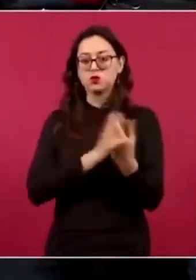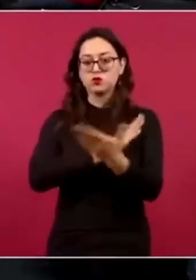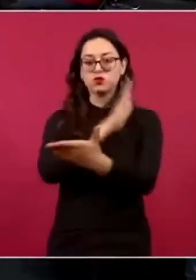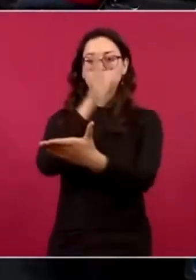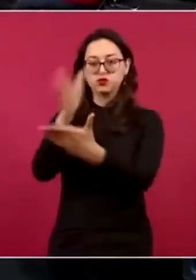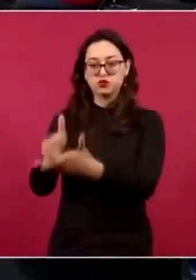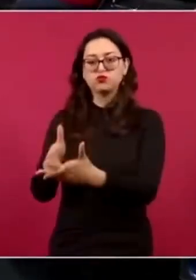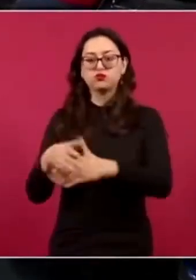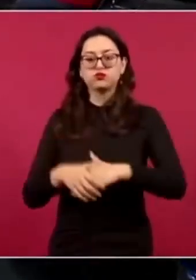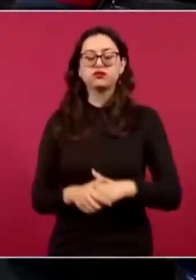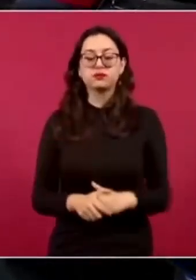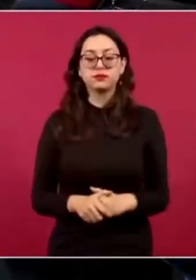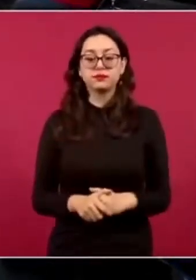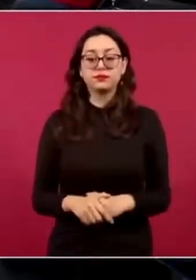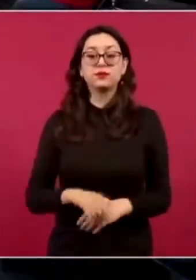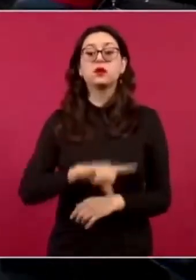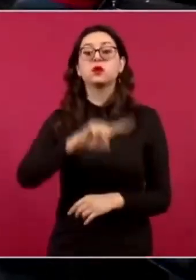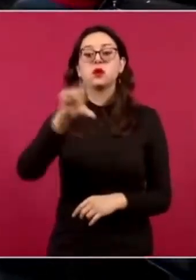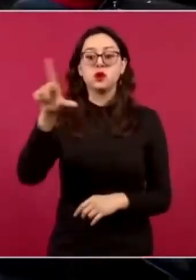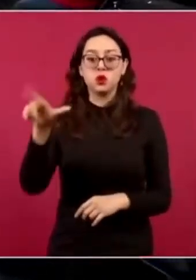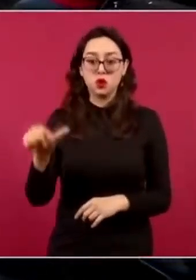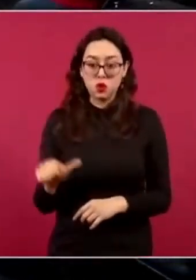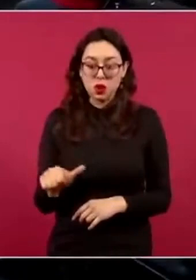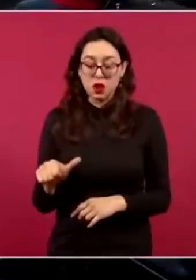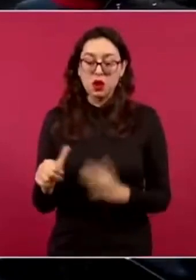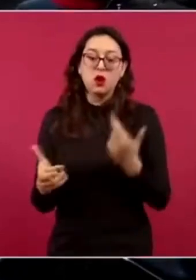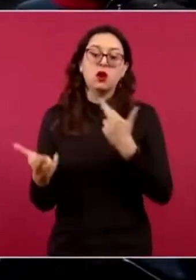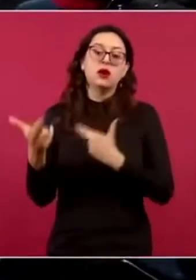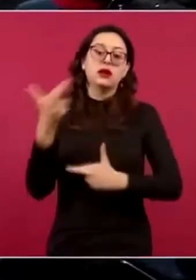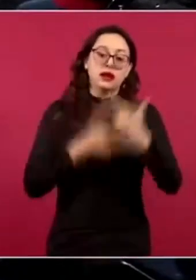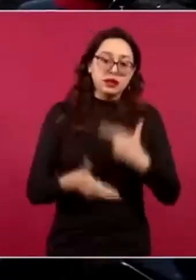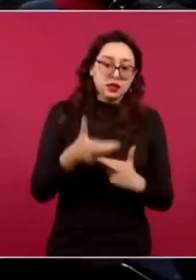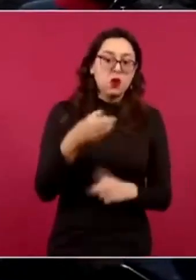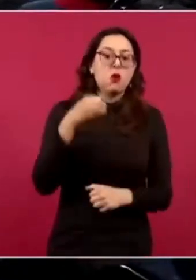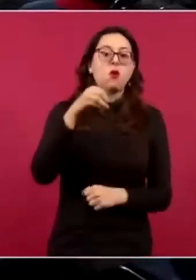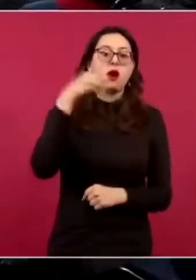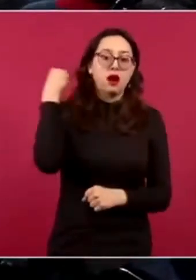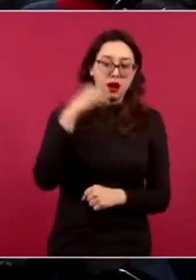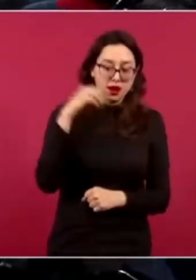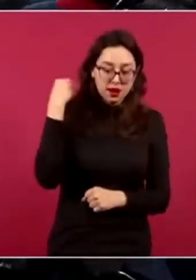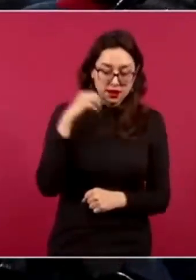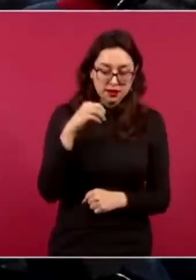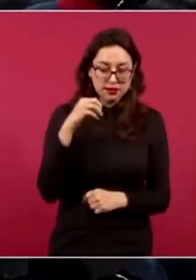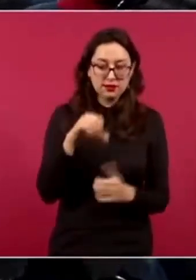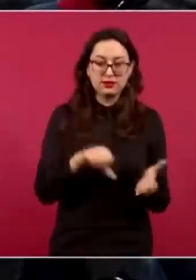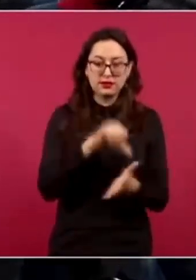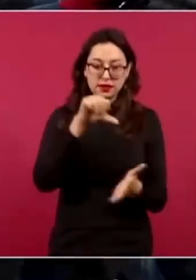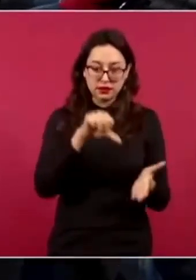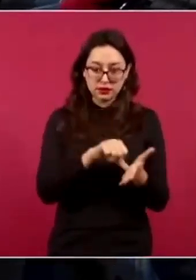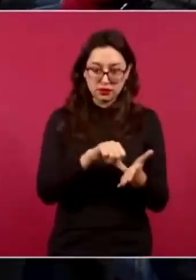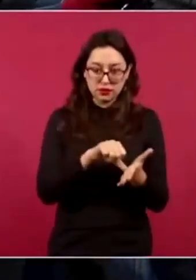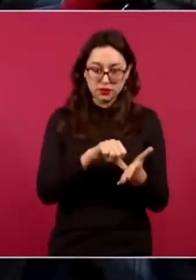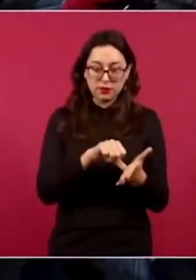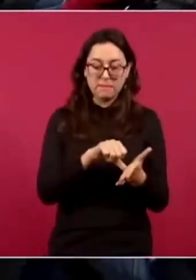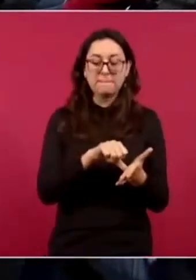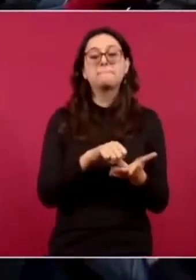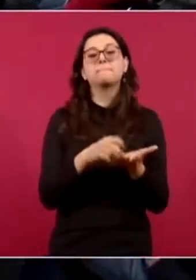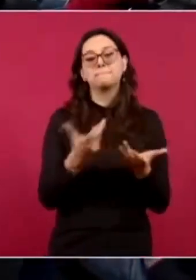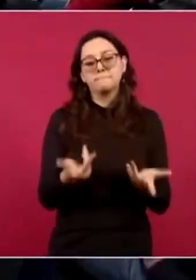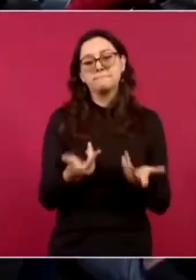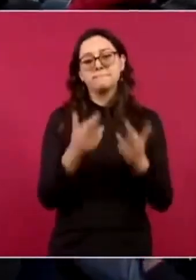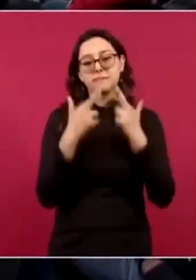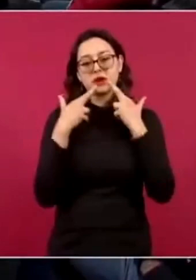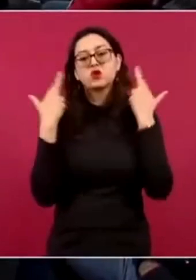y vamos regresamos a Oaxaca y tenemos una reunión sobre energías